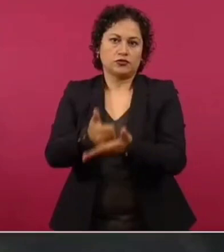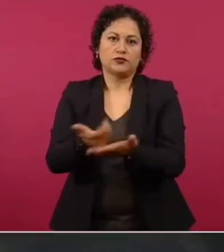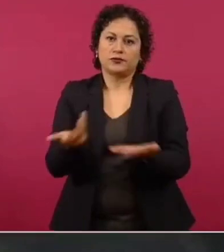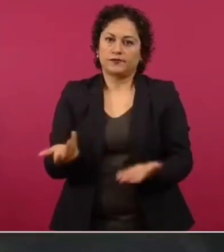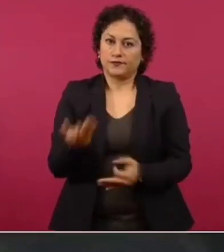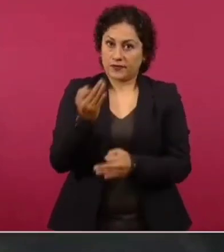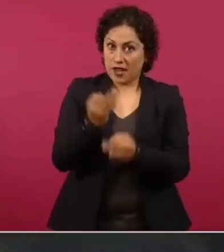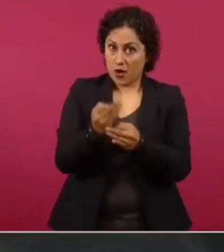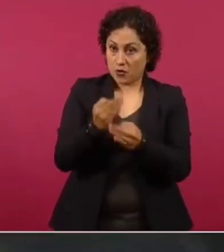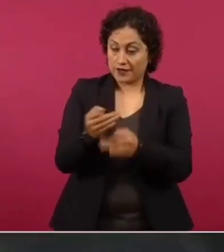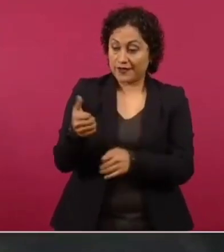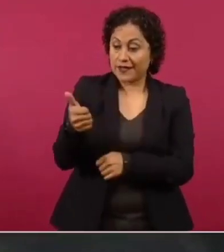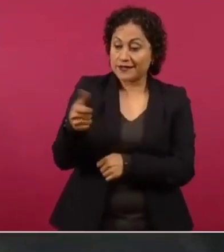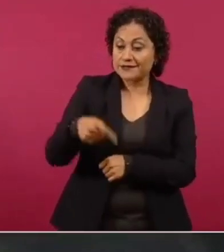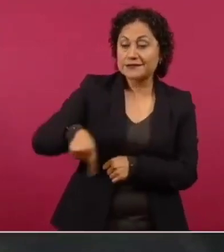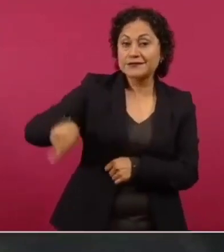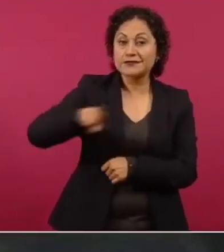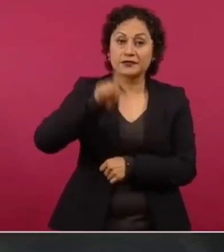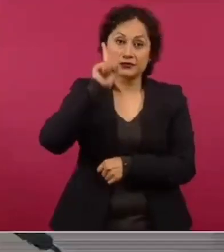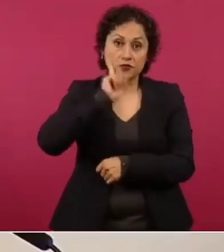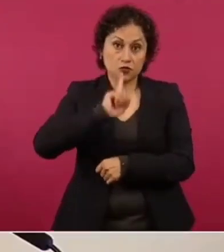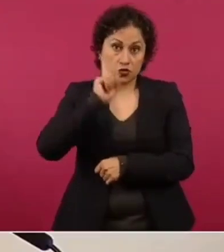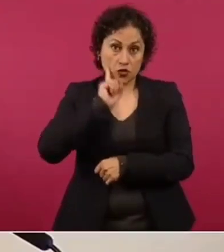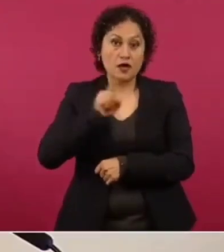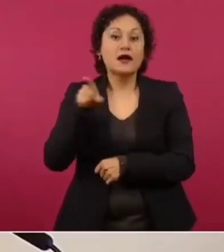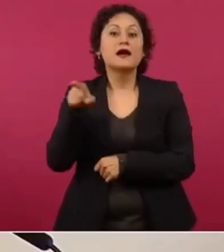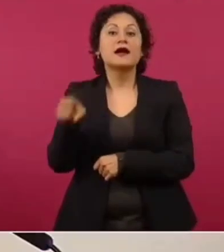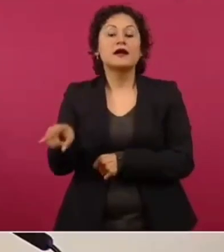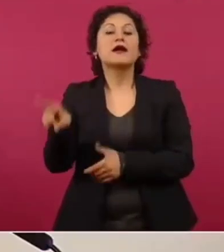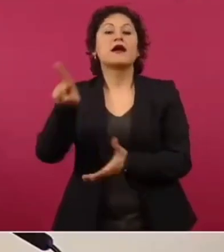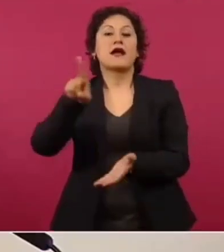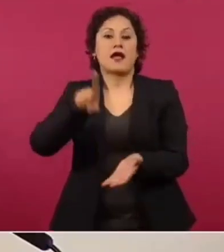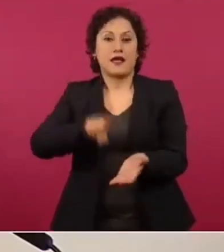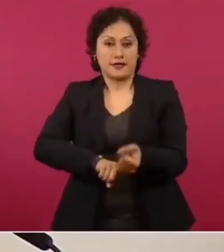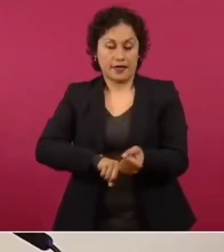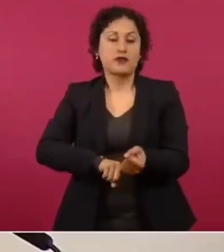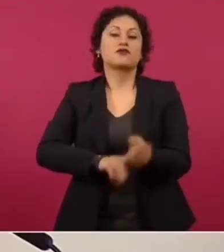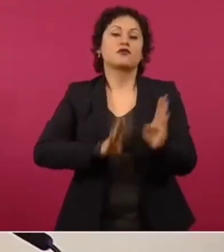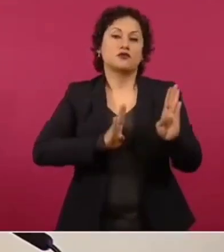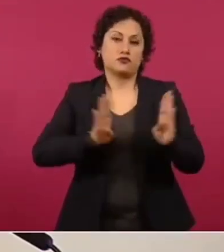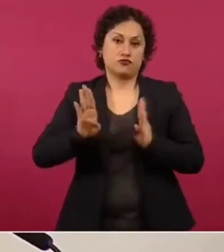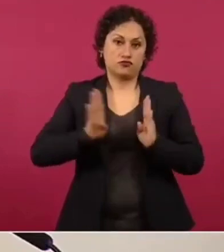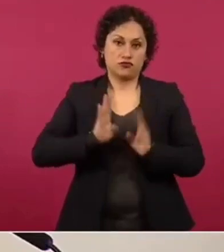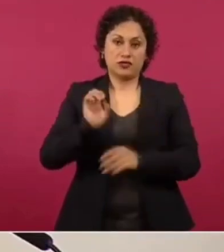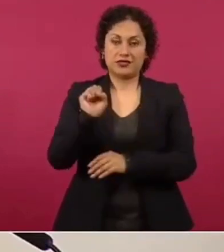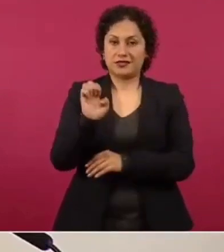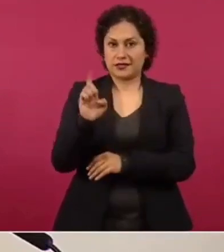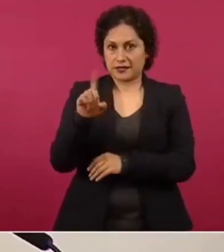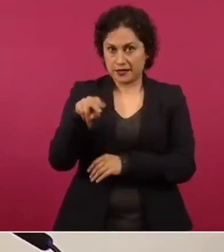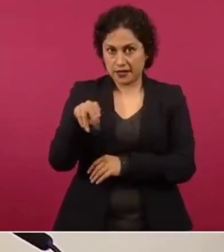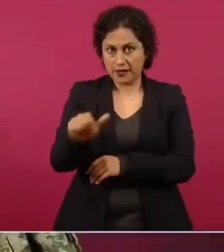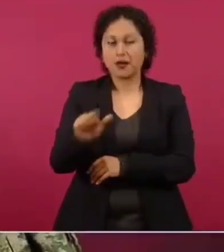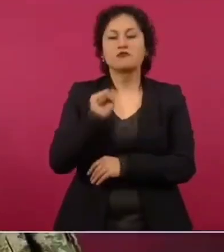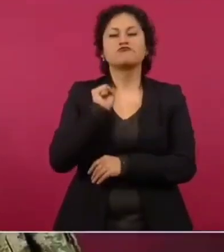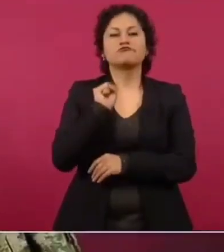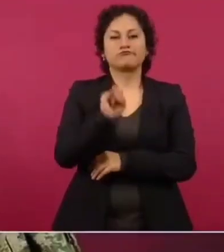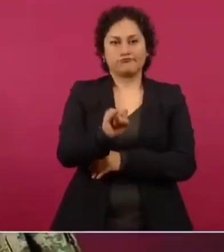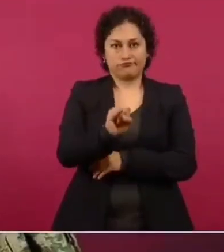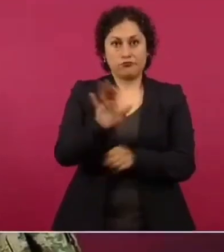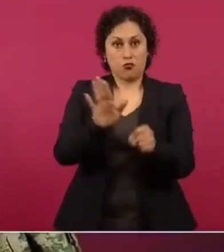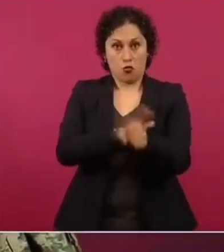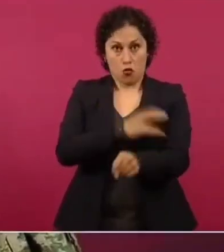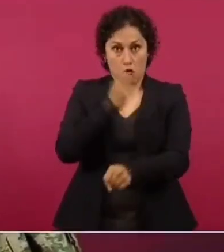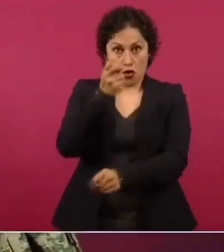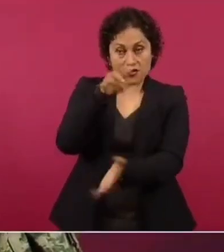muchachas que son parte integrante del Ejército mexicano y que de esa manera se les